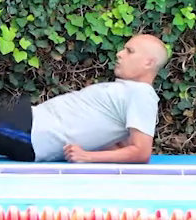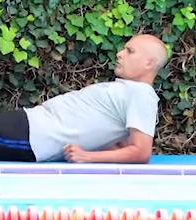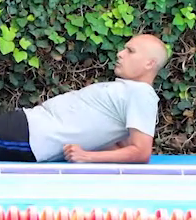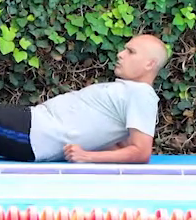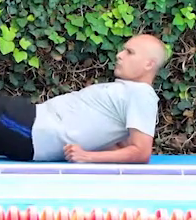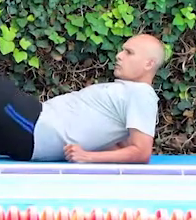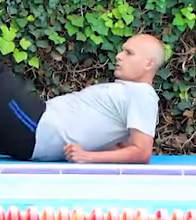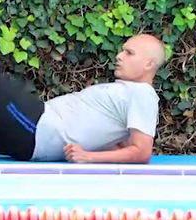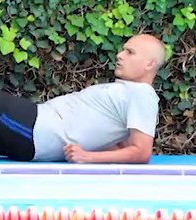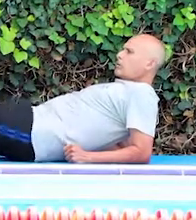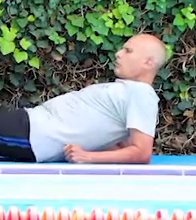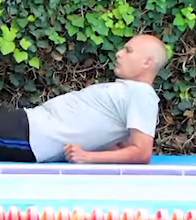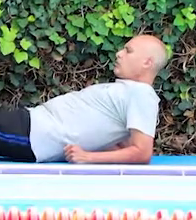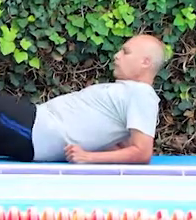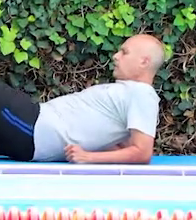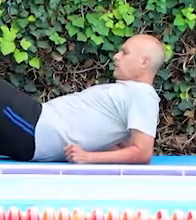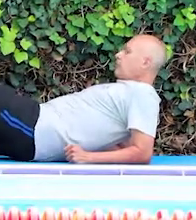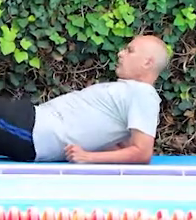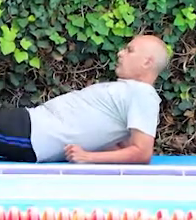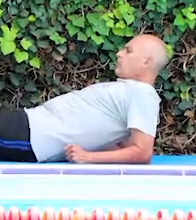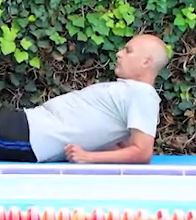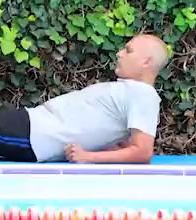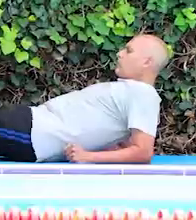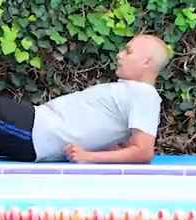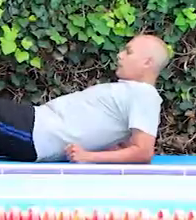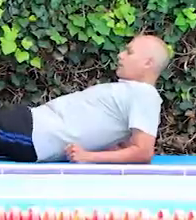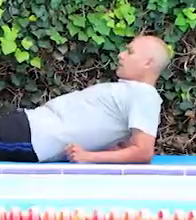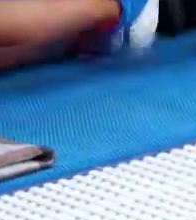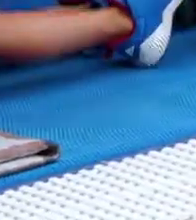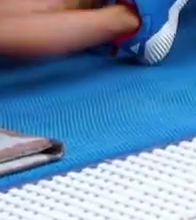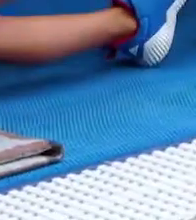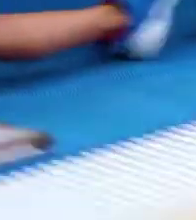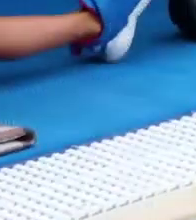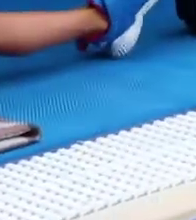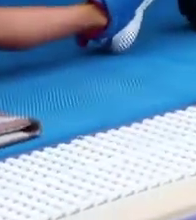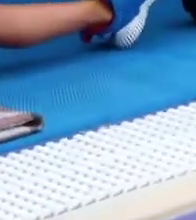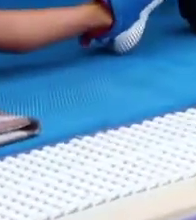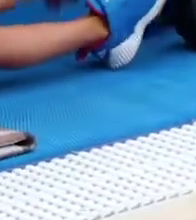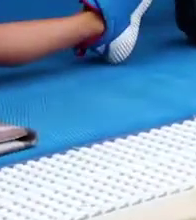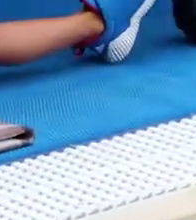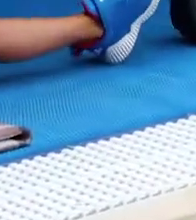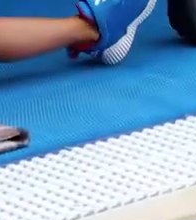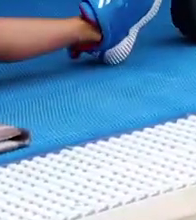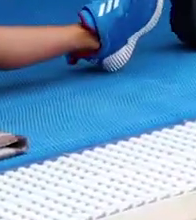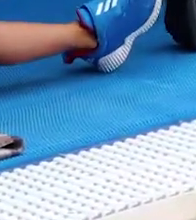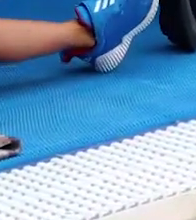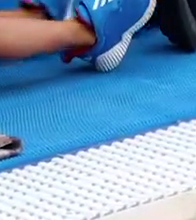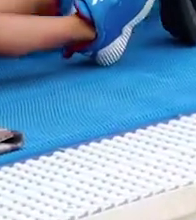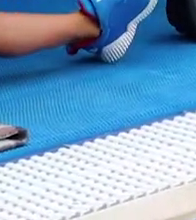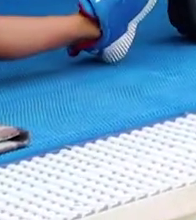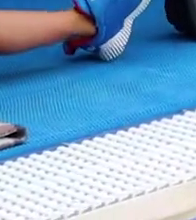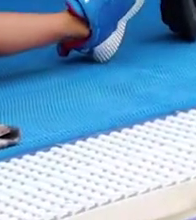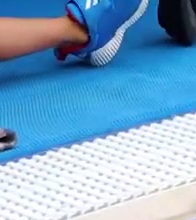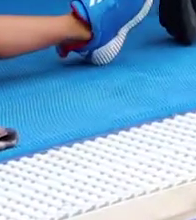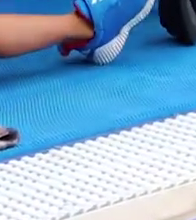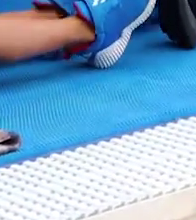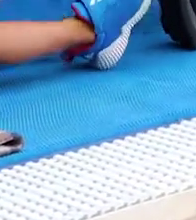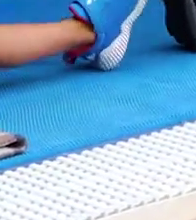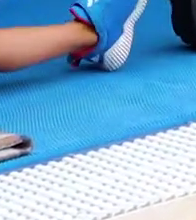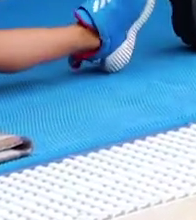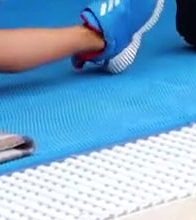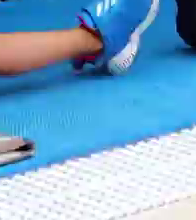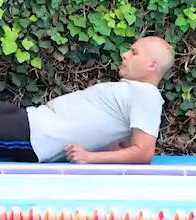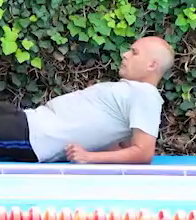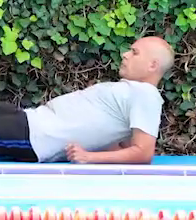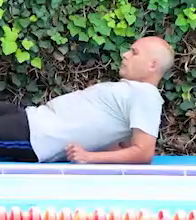cuatro, cinco, seis. Ahora la otra pierna. Una, dos. Muy bien. Estírala muy bien.